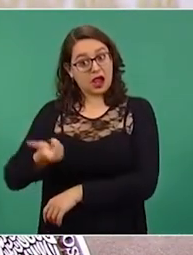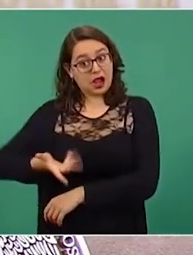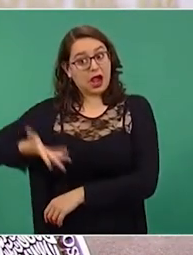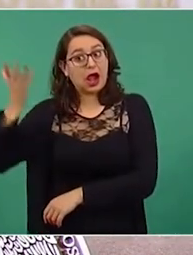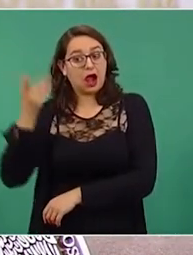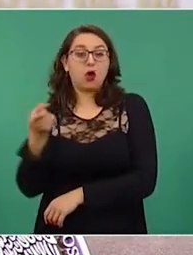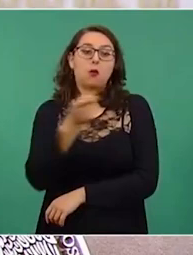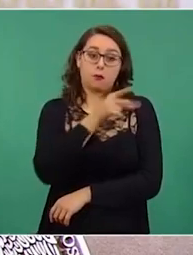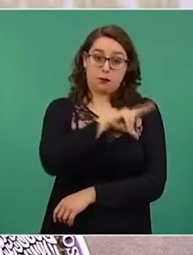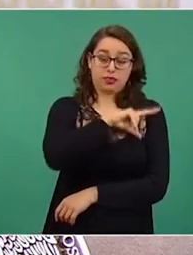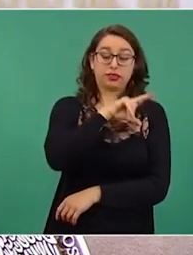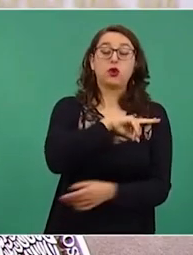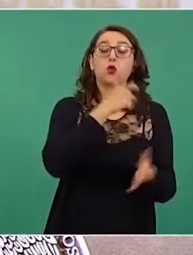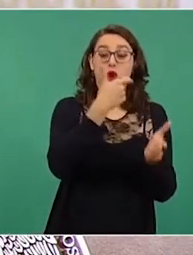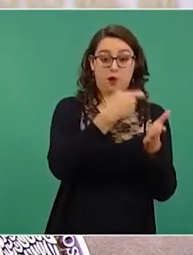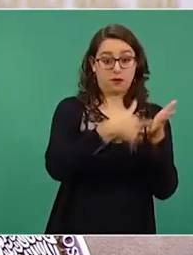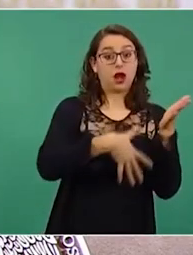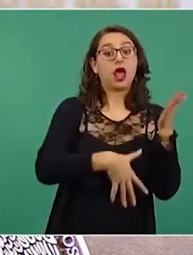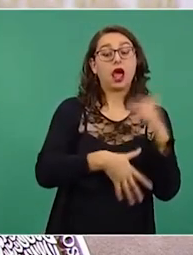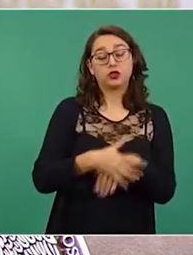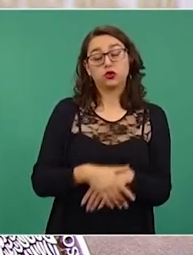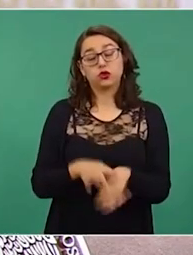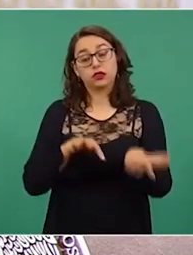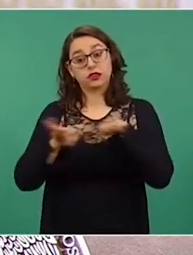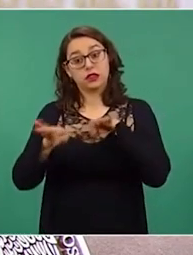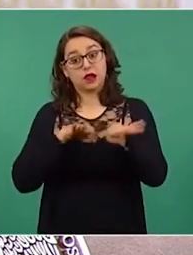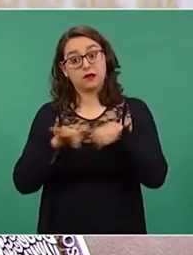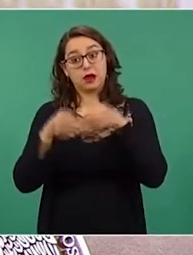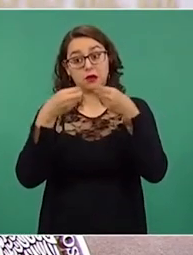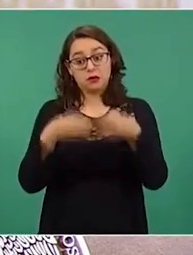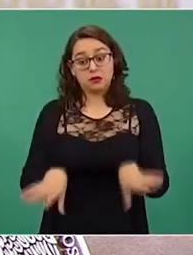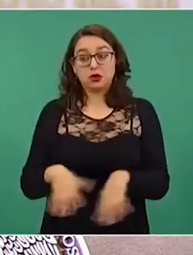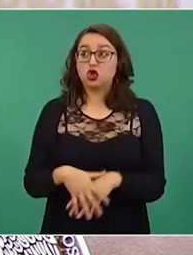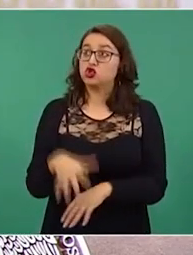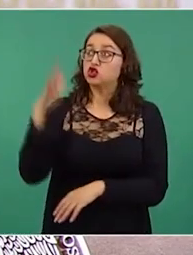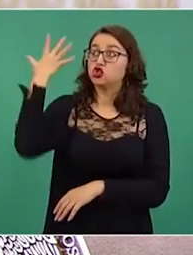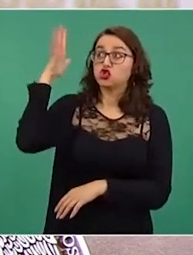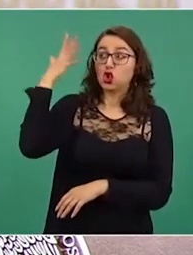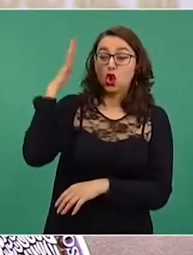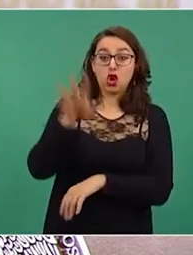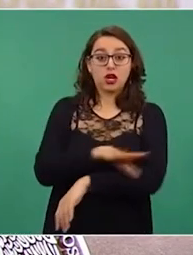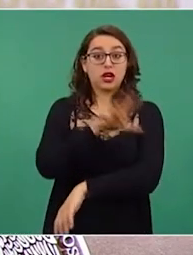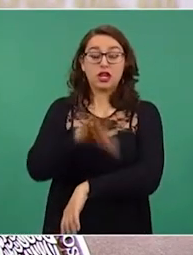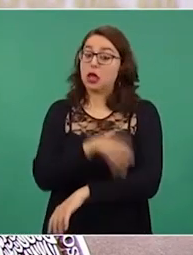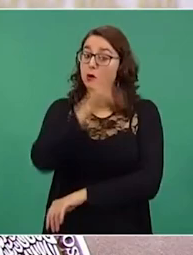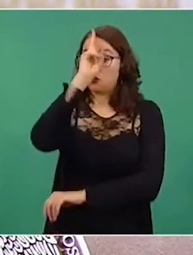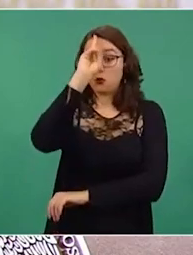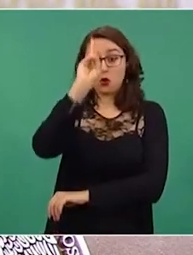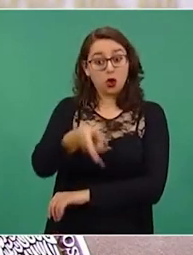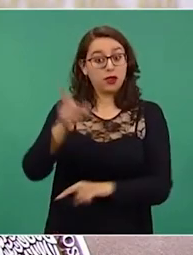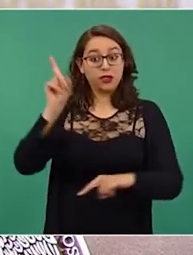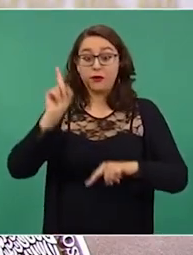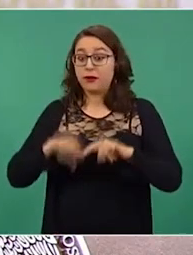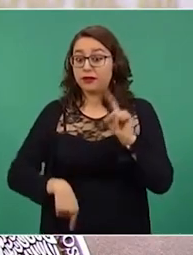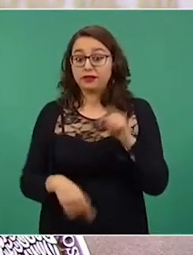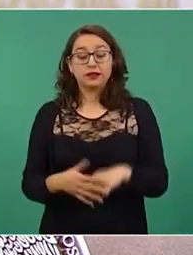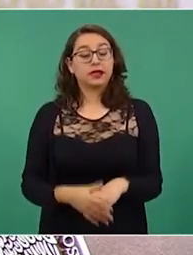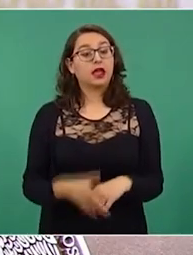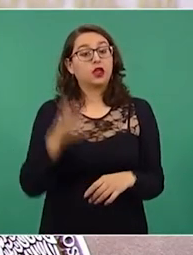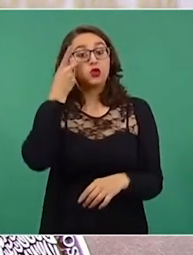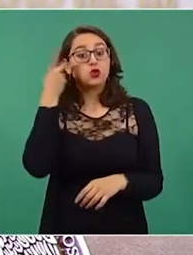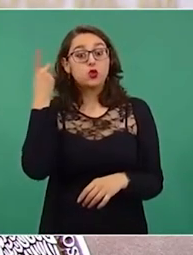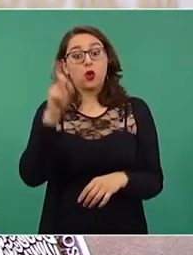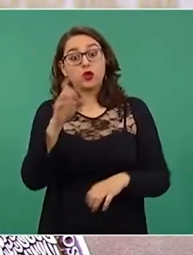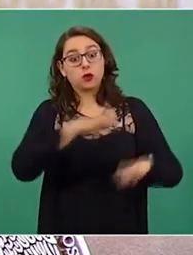perderán empleos, que ya no se podrá tener paneles solares, que se van a expropiar empresas, que se